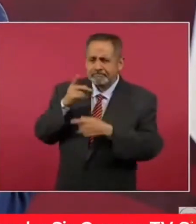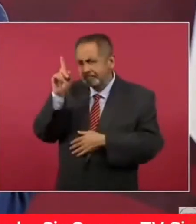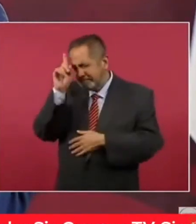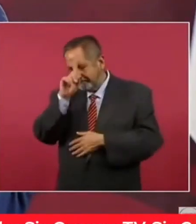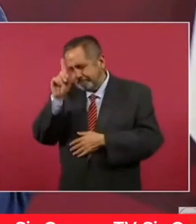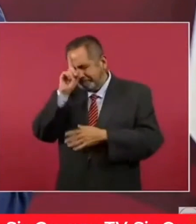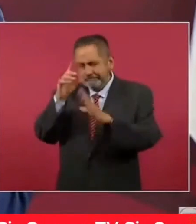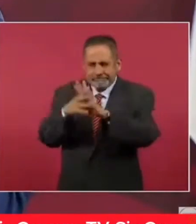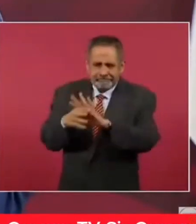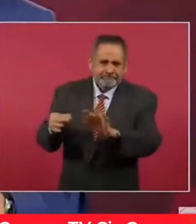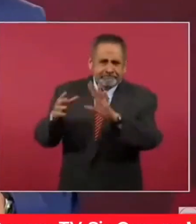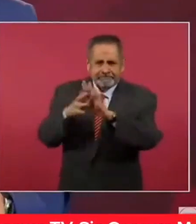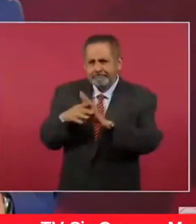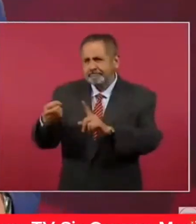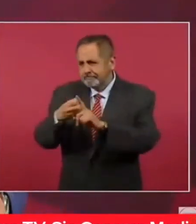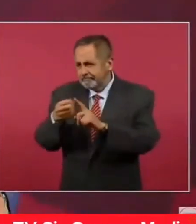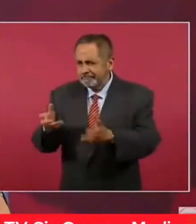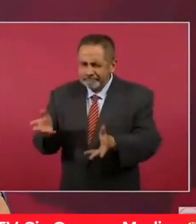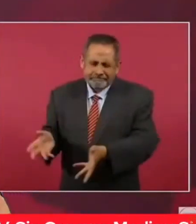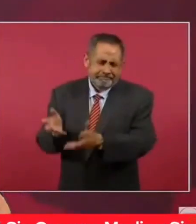concientizando, organizando,